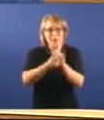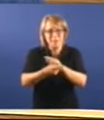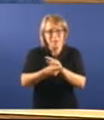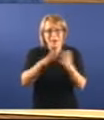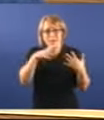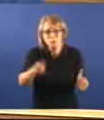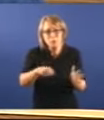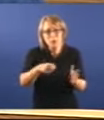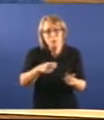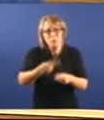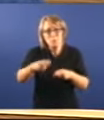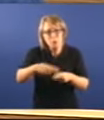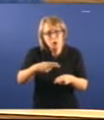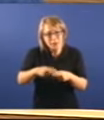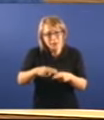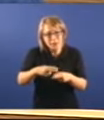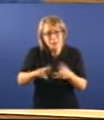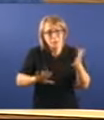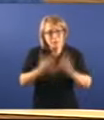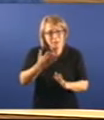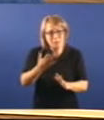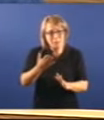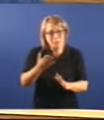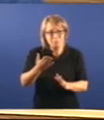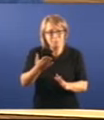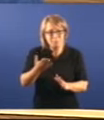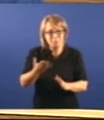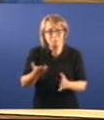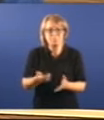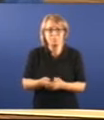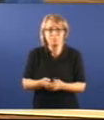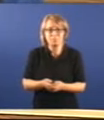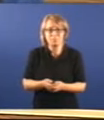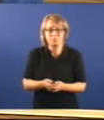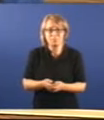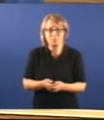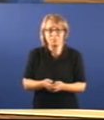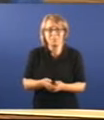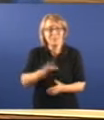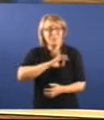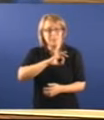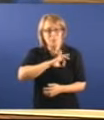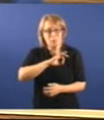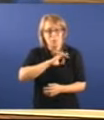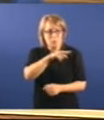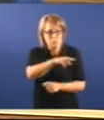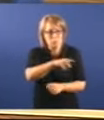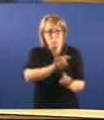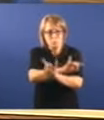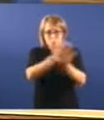forestal propiciadora da vaga de lumes que se sucede en cada ano. Señorías, vostedes, teñelo claro,